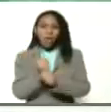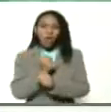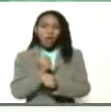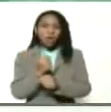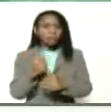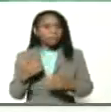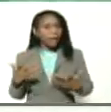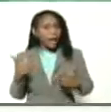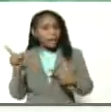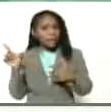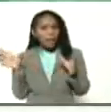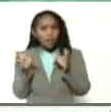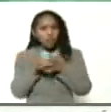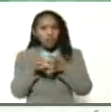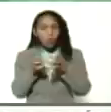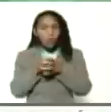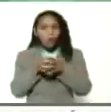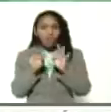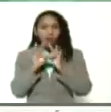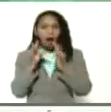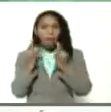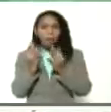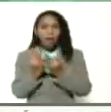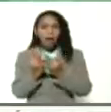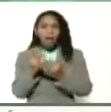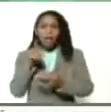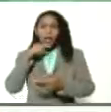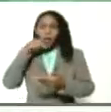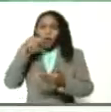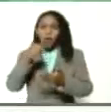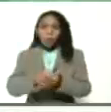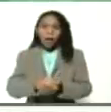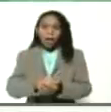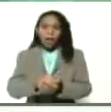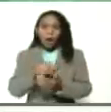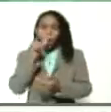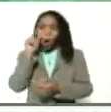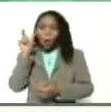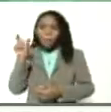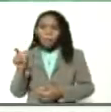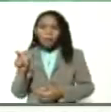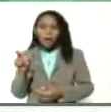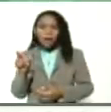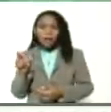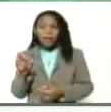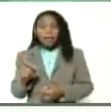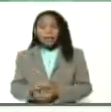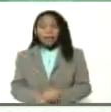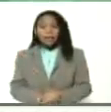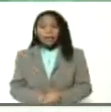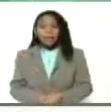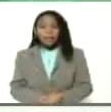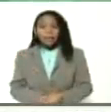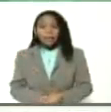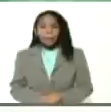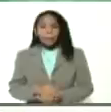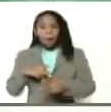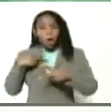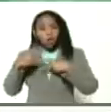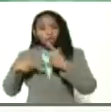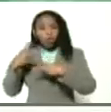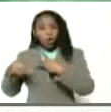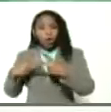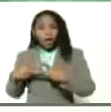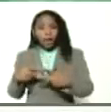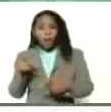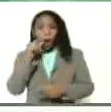esta unidad familiar llamada Don Justo está Carmen Deisy Castro productora